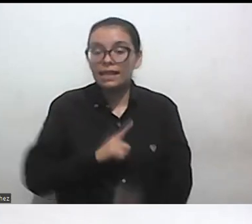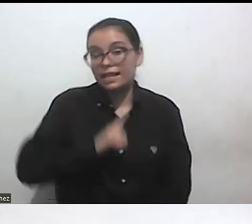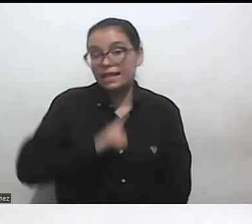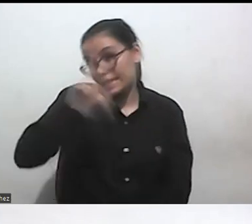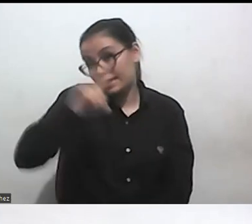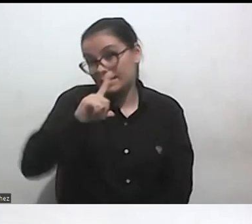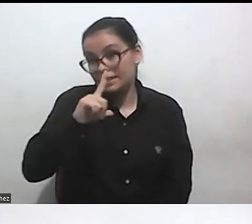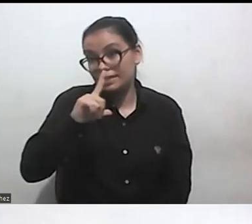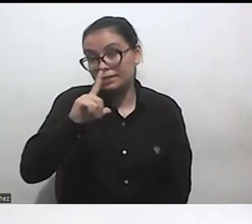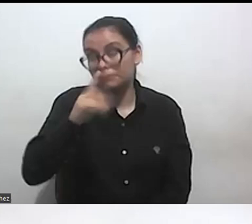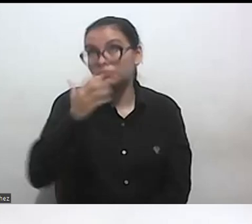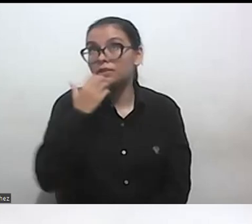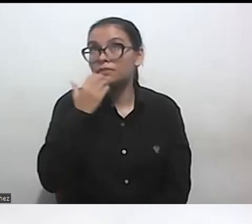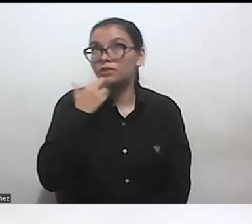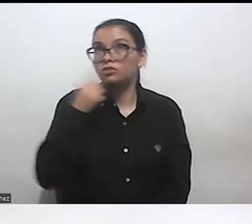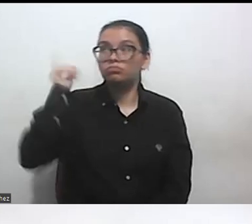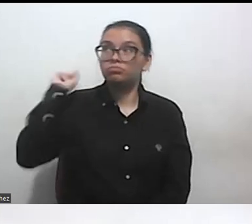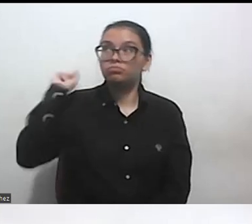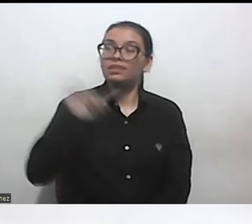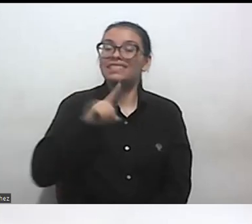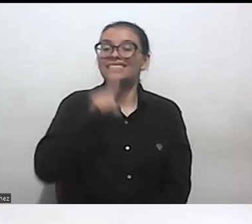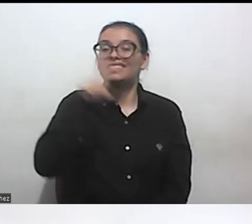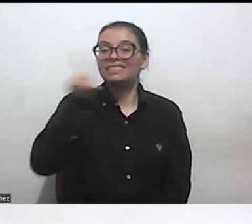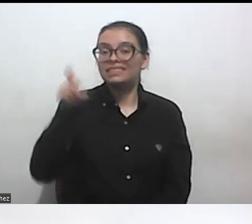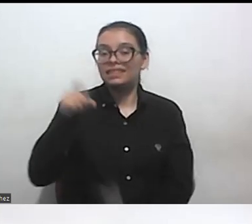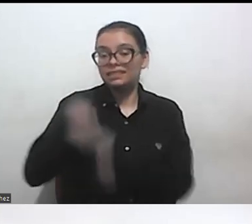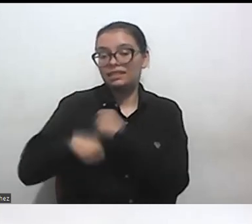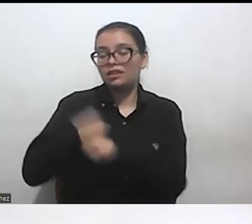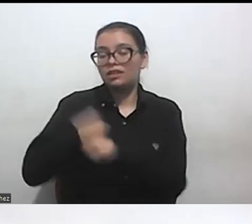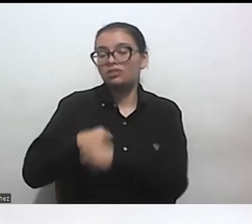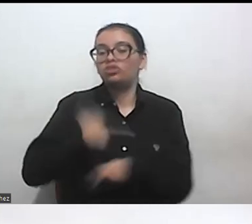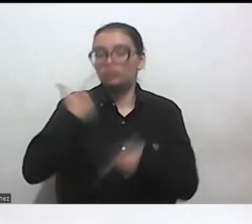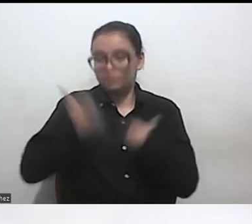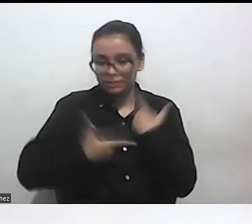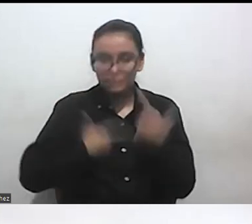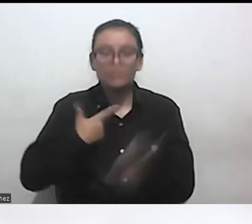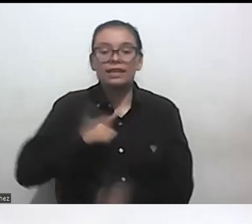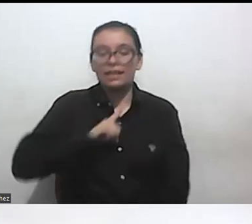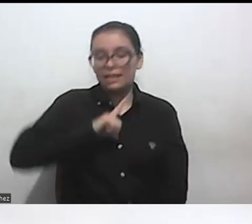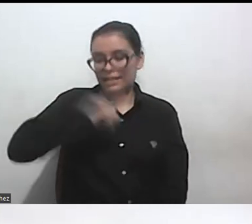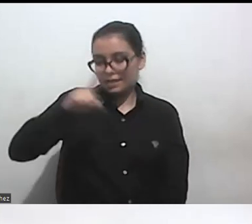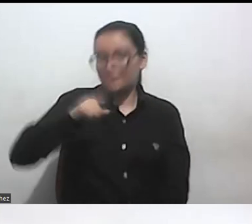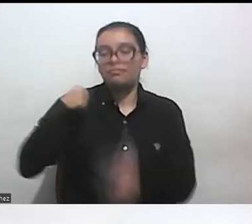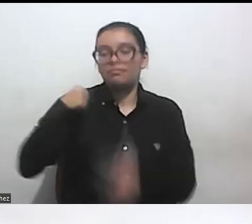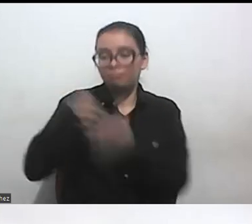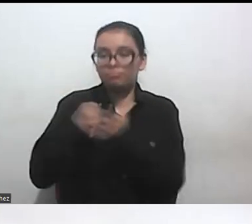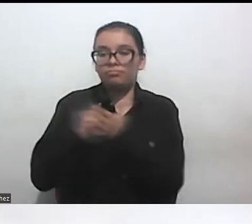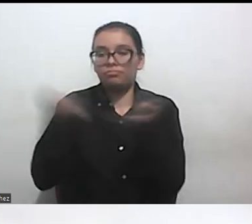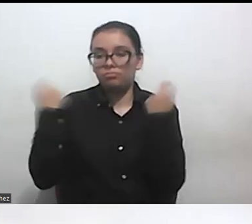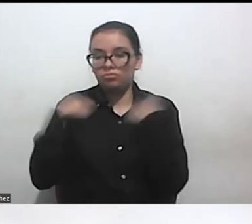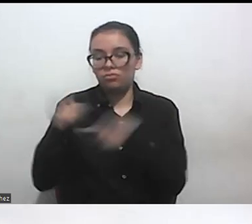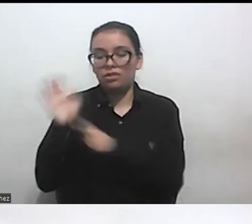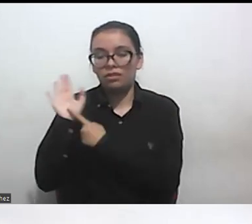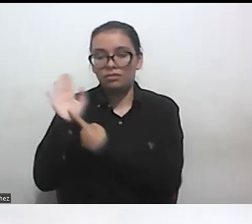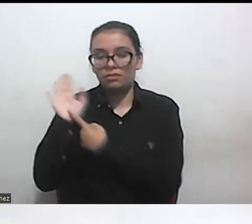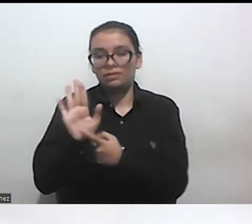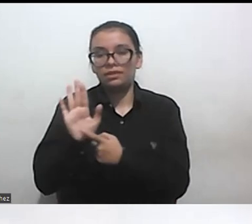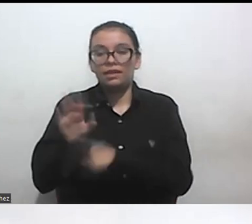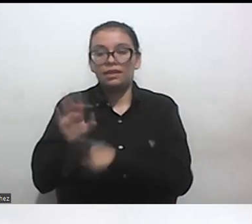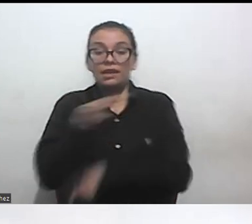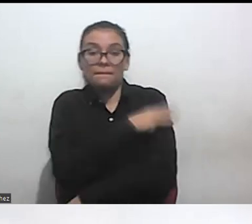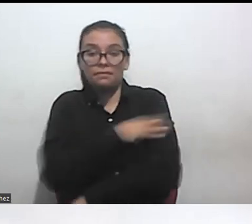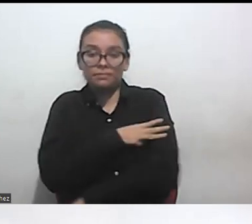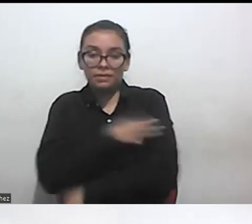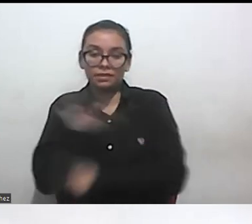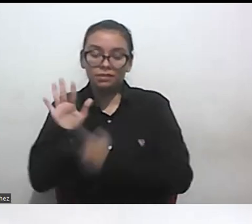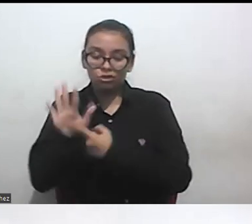años de ser defensora de derechos humanos líder social activista representante de población víctima y discapacitada